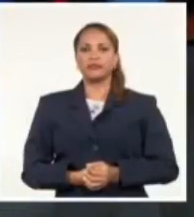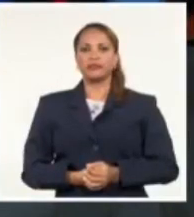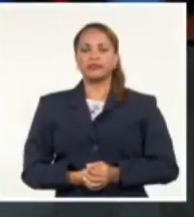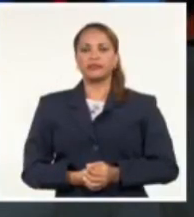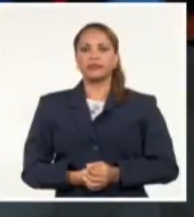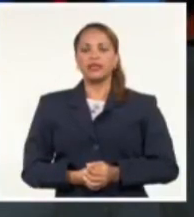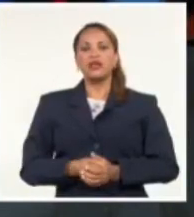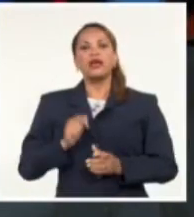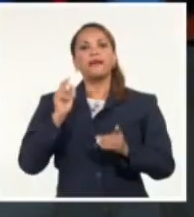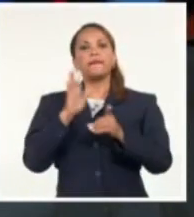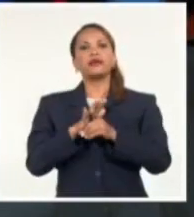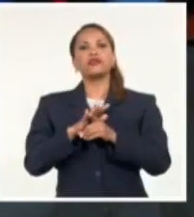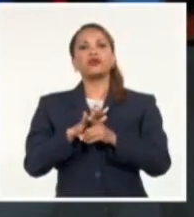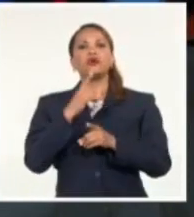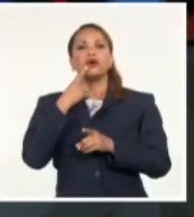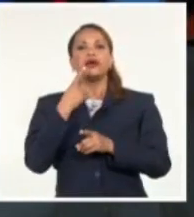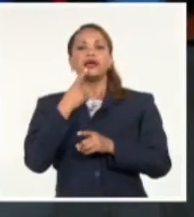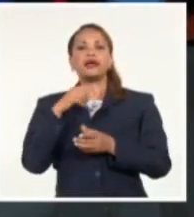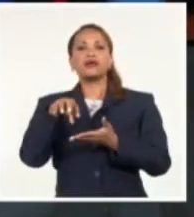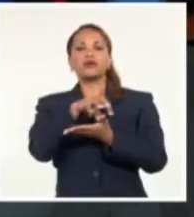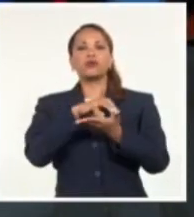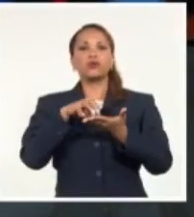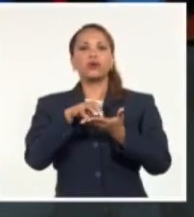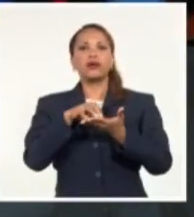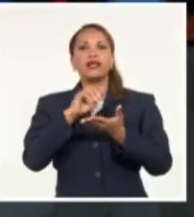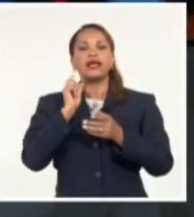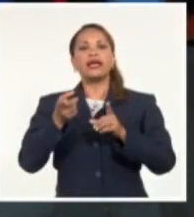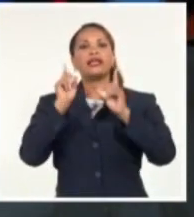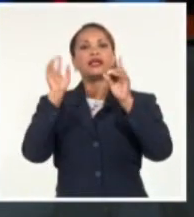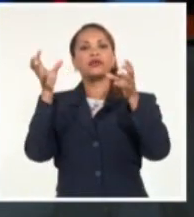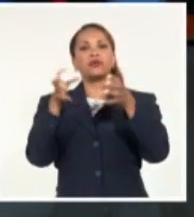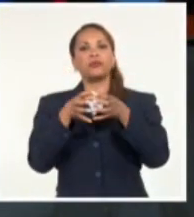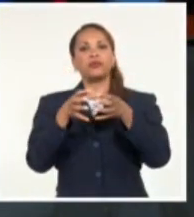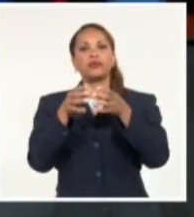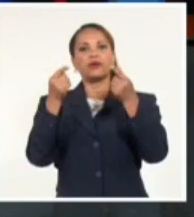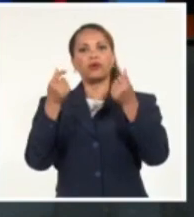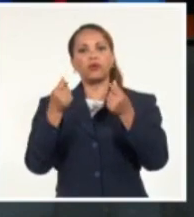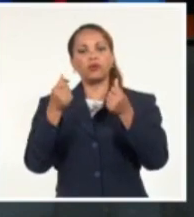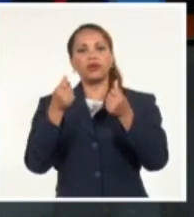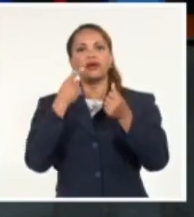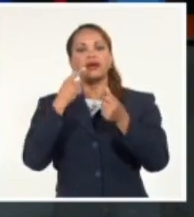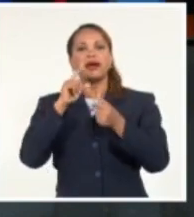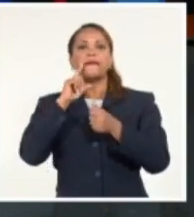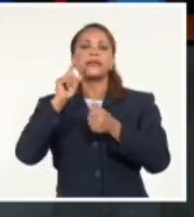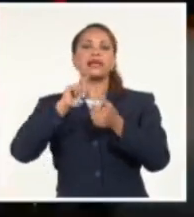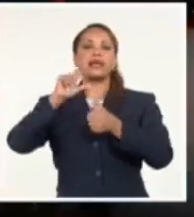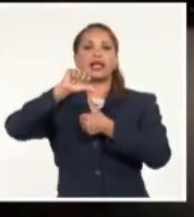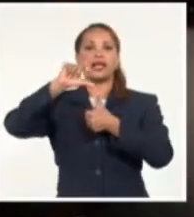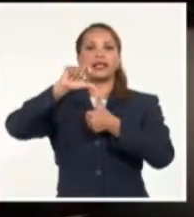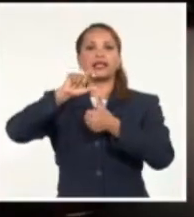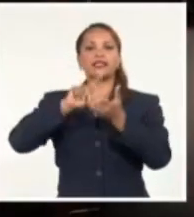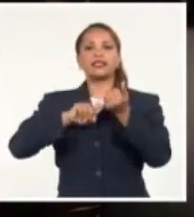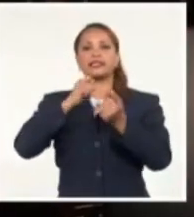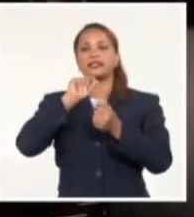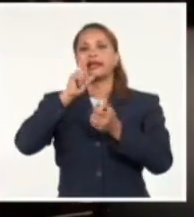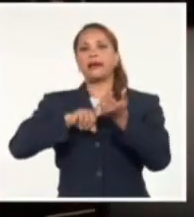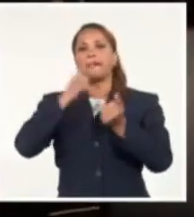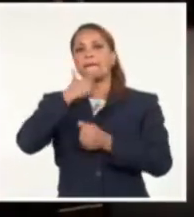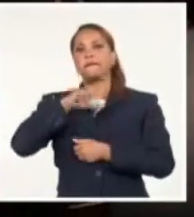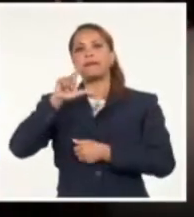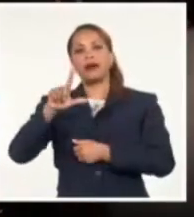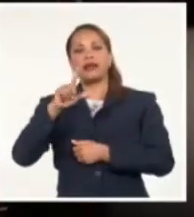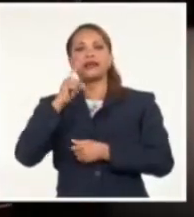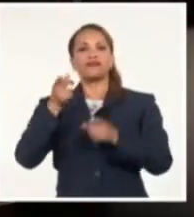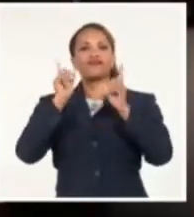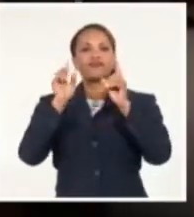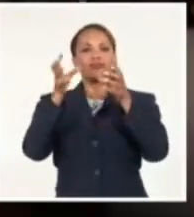Hoy inició en Buenos Aires el 39º periodo de sesiones de la Comisión Económica para América Latina y el Caribe, CEPAL. La cita, que se extenderá